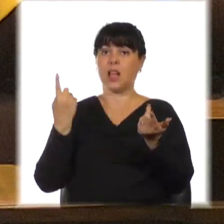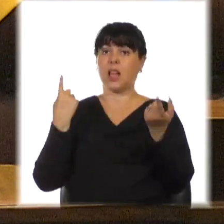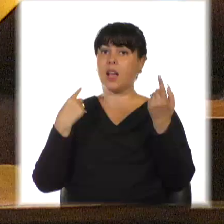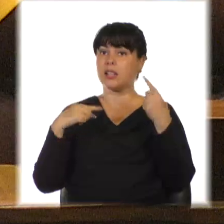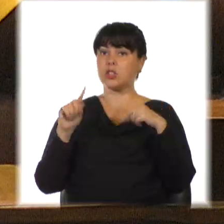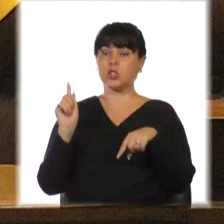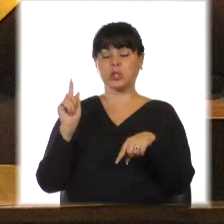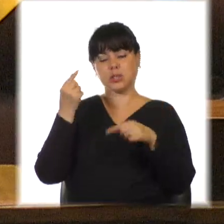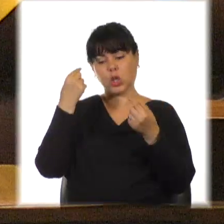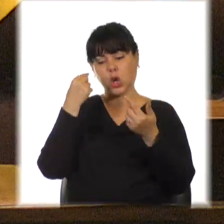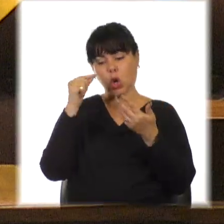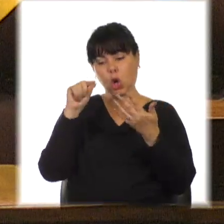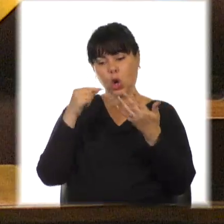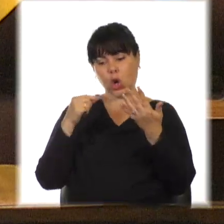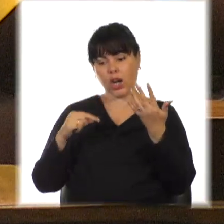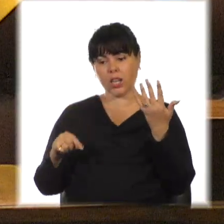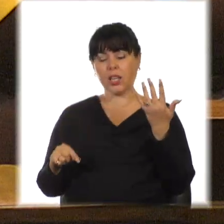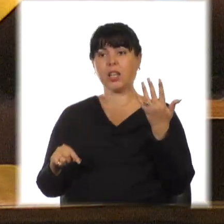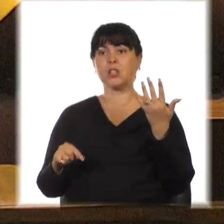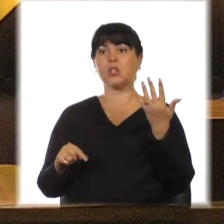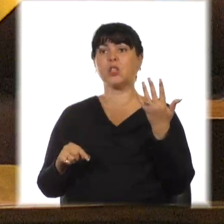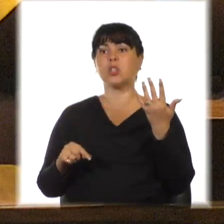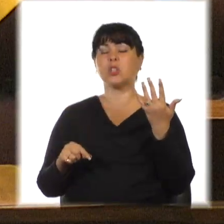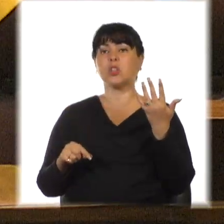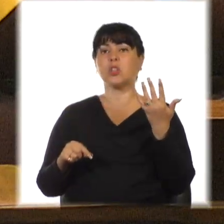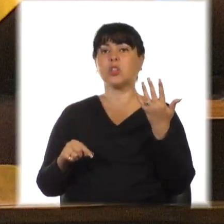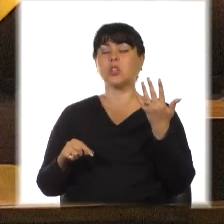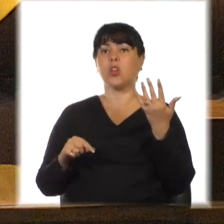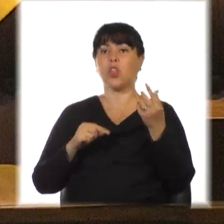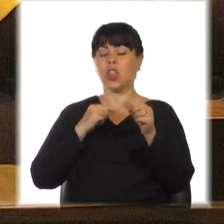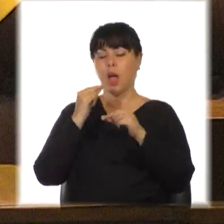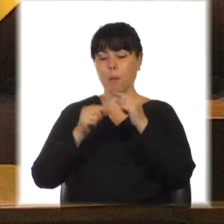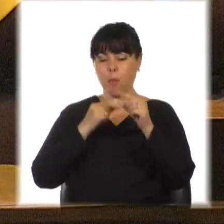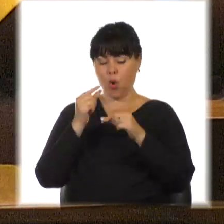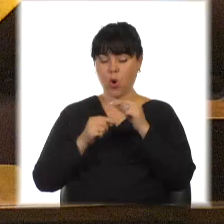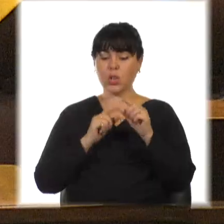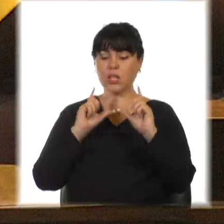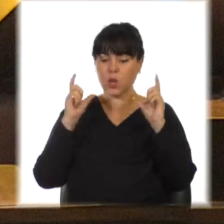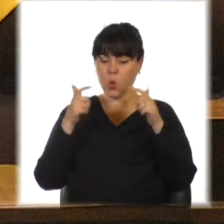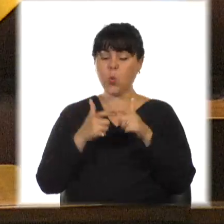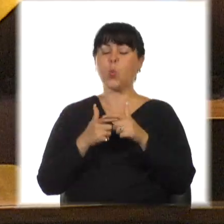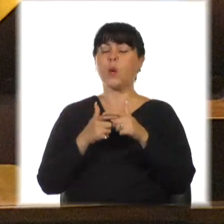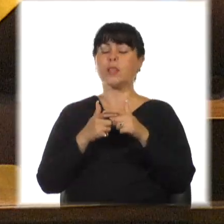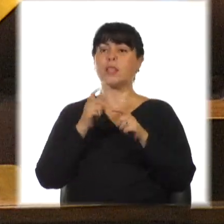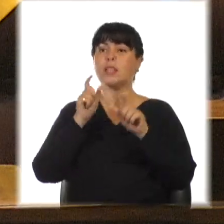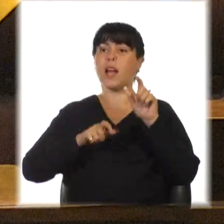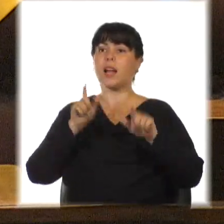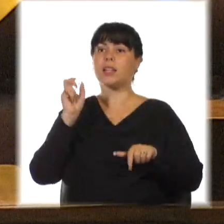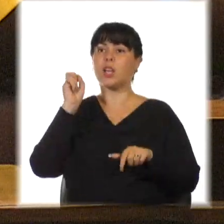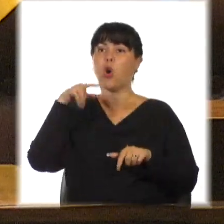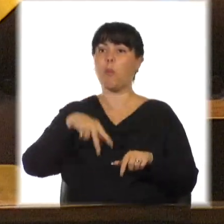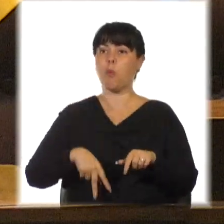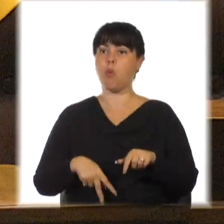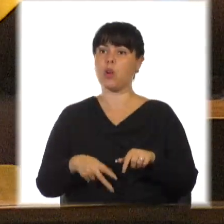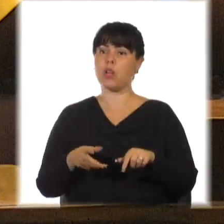poco corrigiendo injusticias endémicas. Y también esta es nuestra gente común. La que por